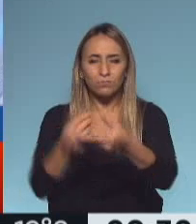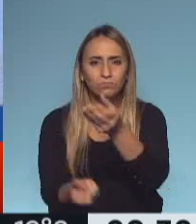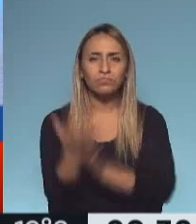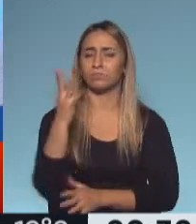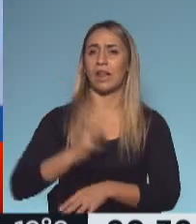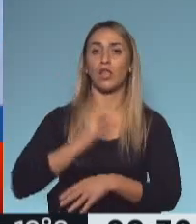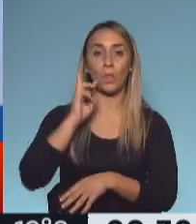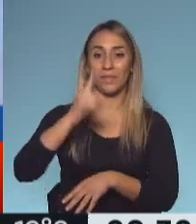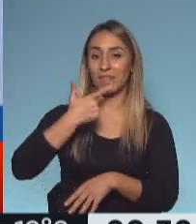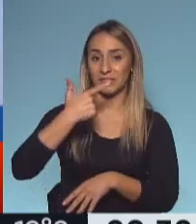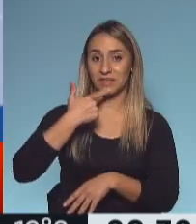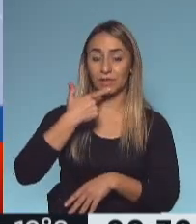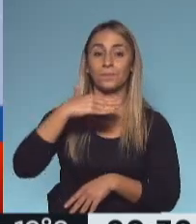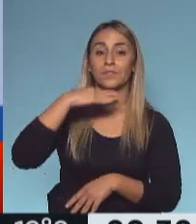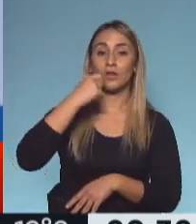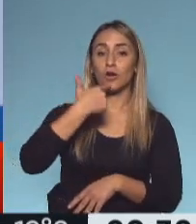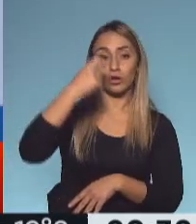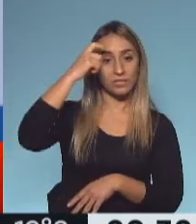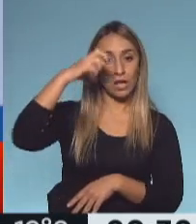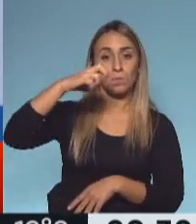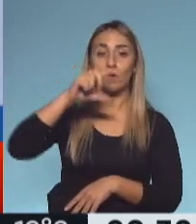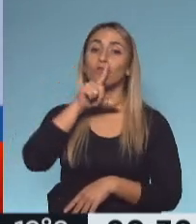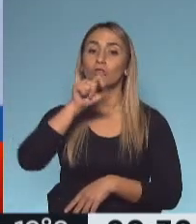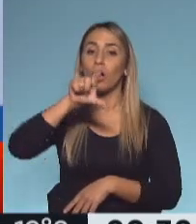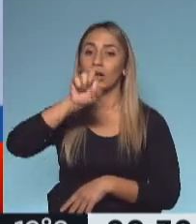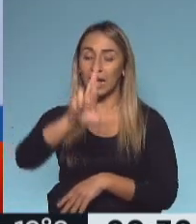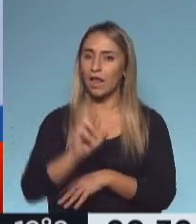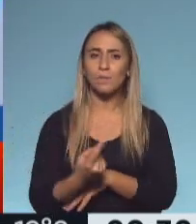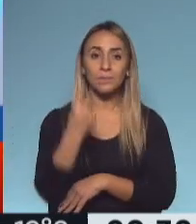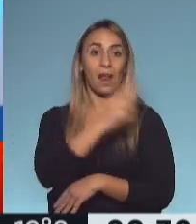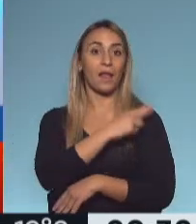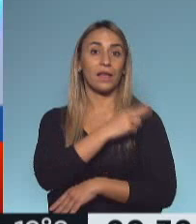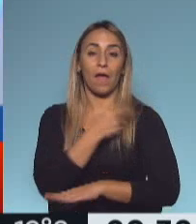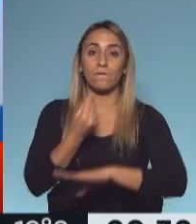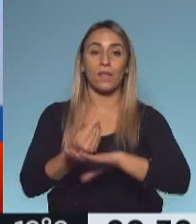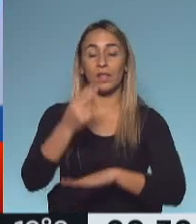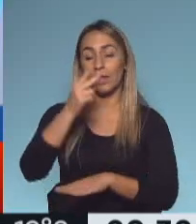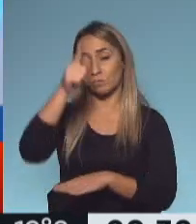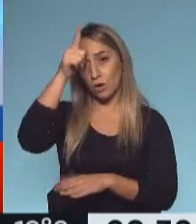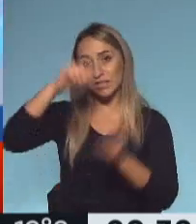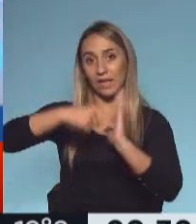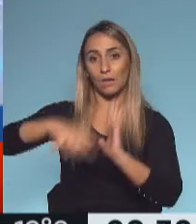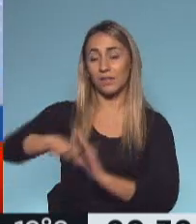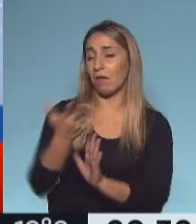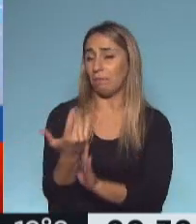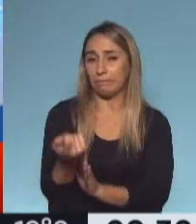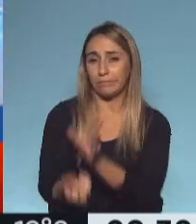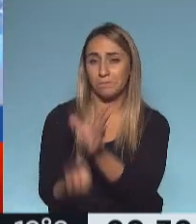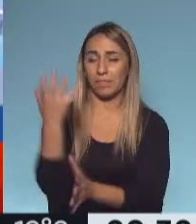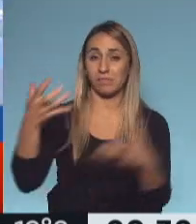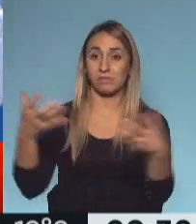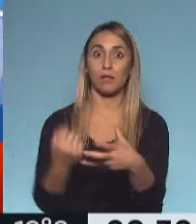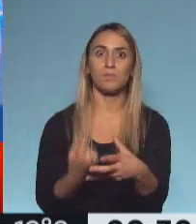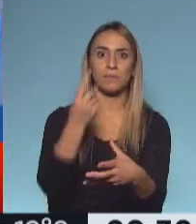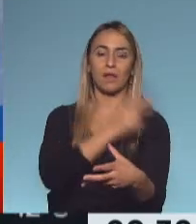2017. José Pedro Potocar iba a ser el primer jefe de la policía de la ciudad, recientemente creada, y además